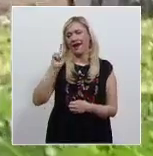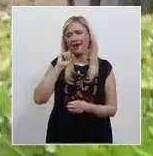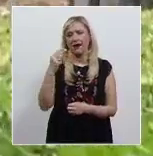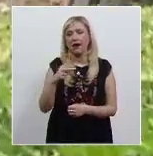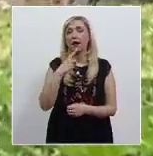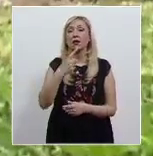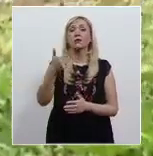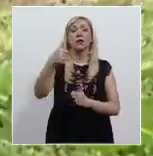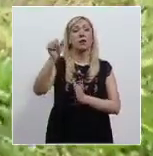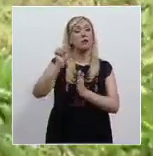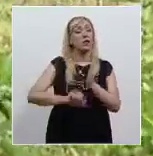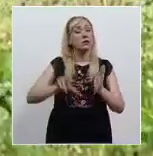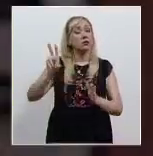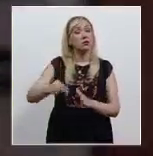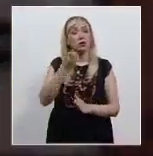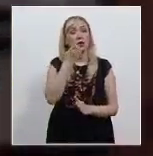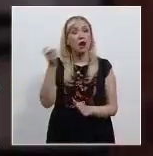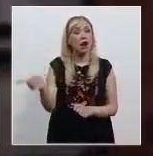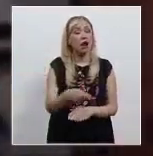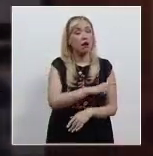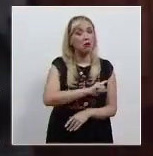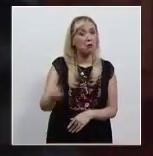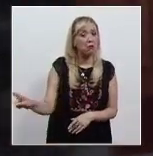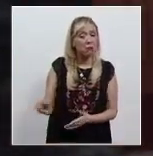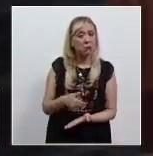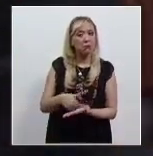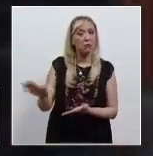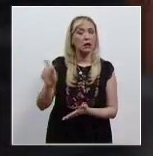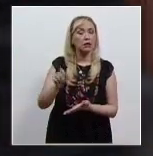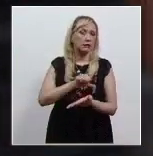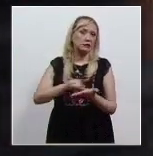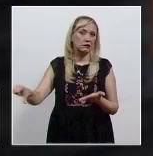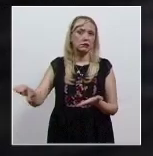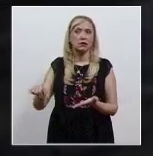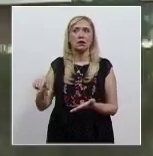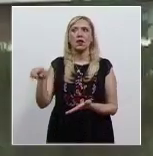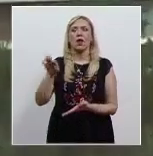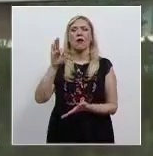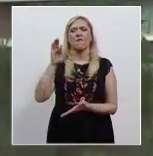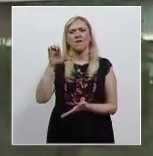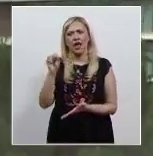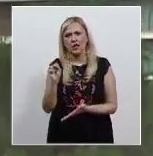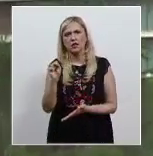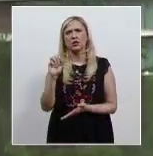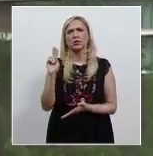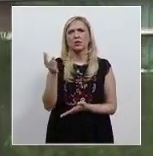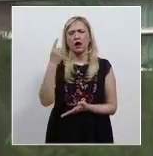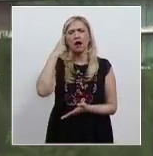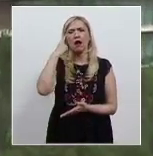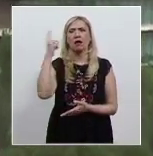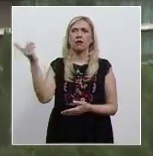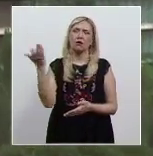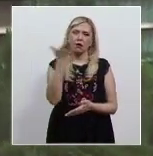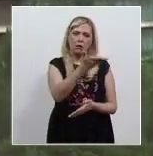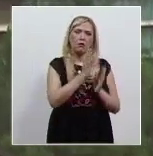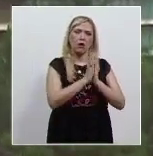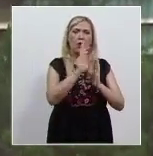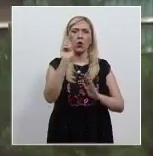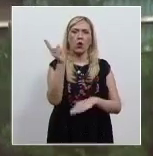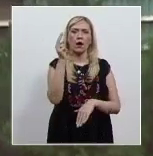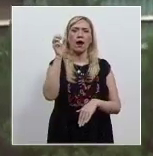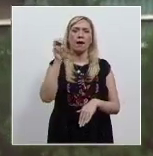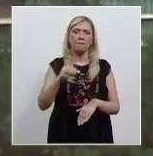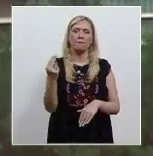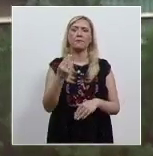por seis meses, tanto la FES como la UNAM deberán implementar diversos programas y planes educativos en materia de igualdad de